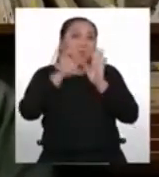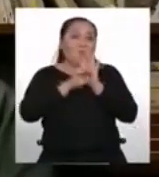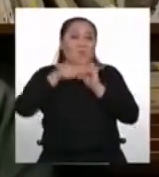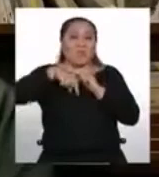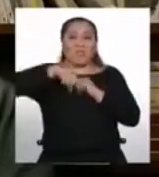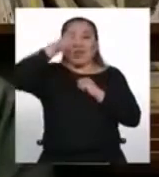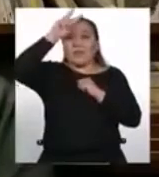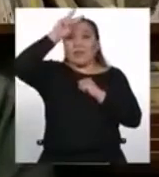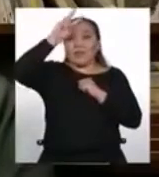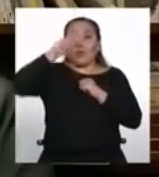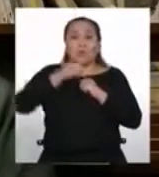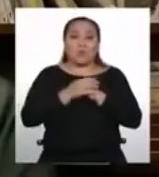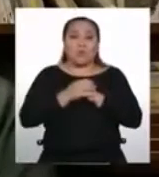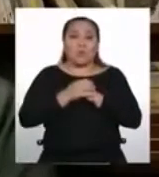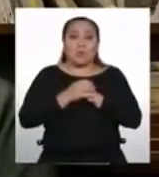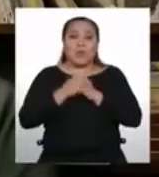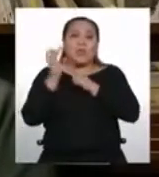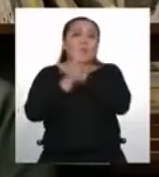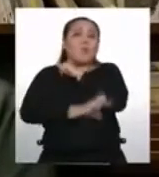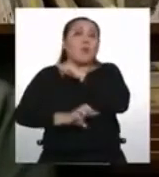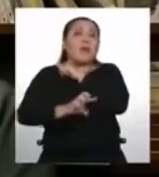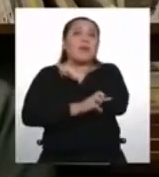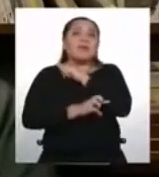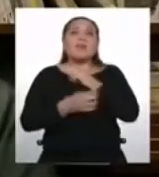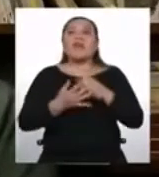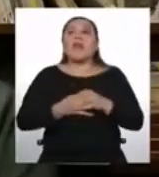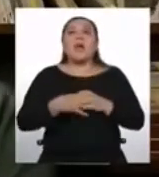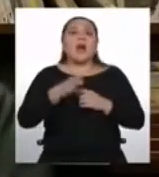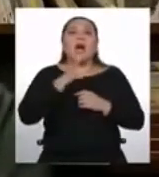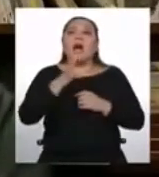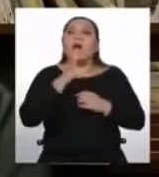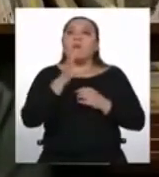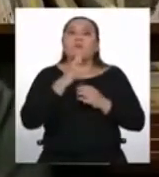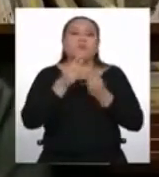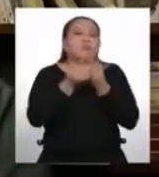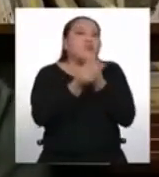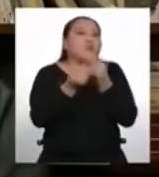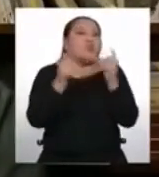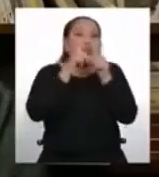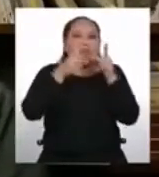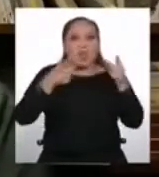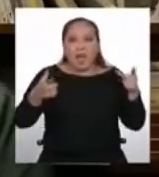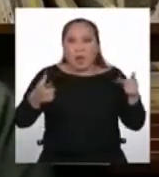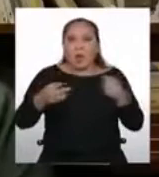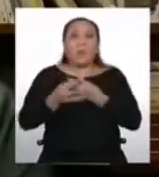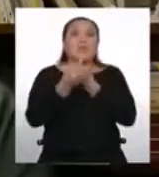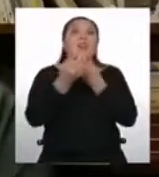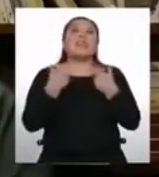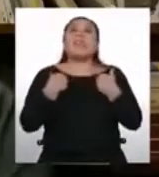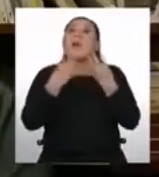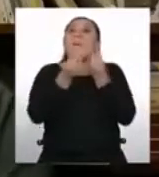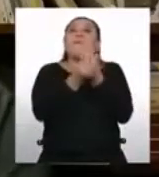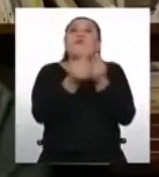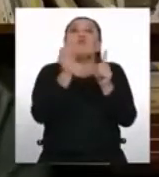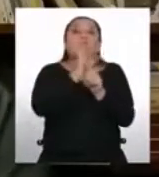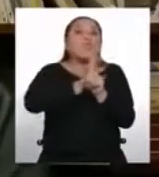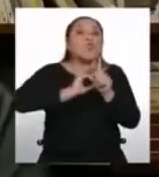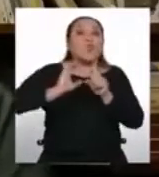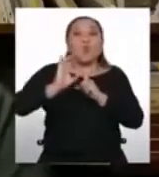pluricultural y plurilingüe. Es un país con muchísimas